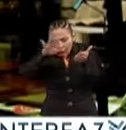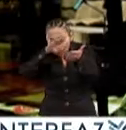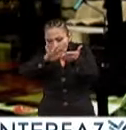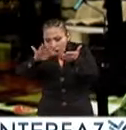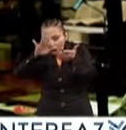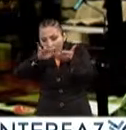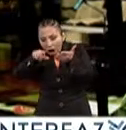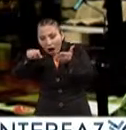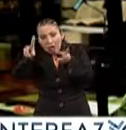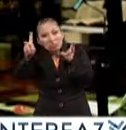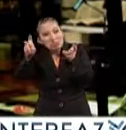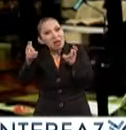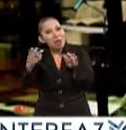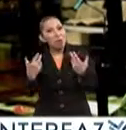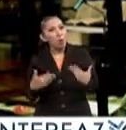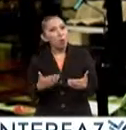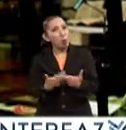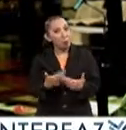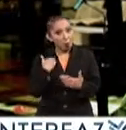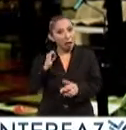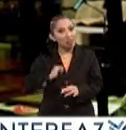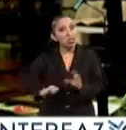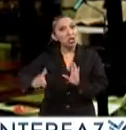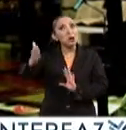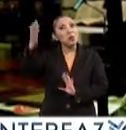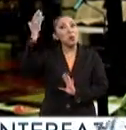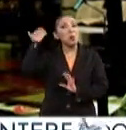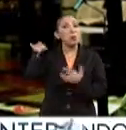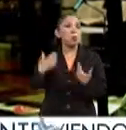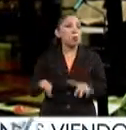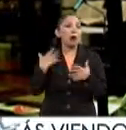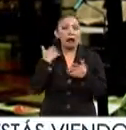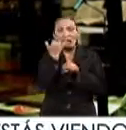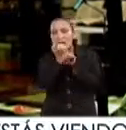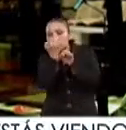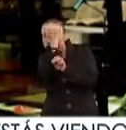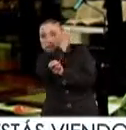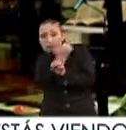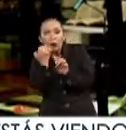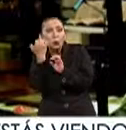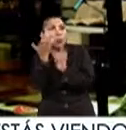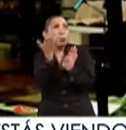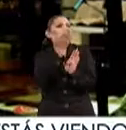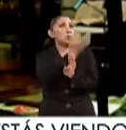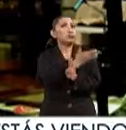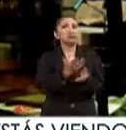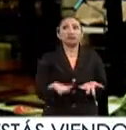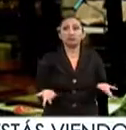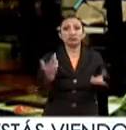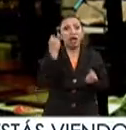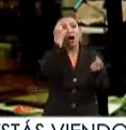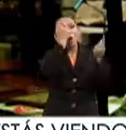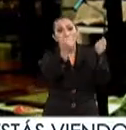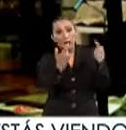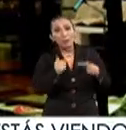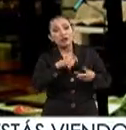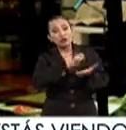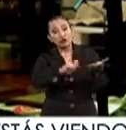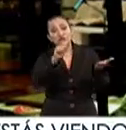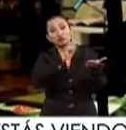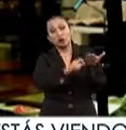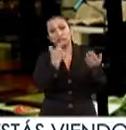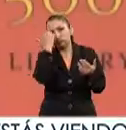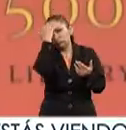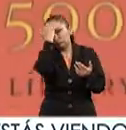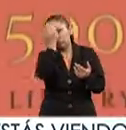es un tema que es un tema muy antiguo y es un tema que ha sido explorado por algunos de los escritores más